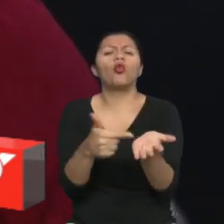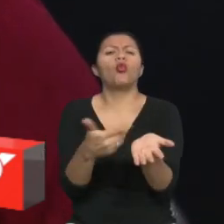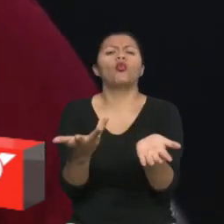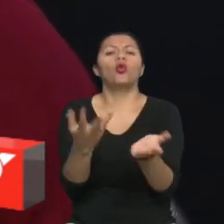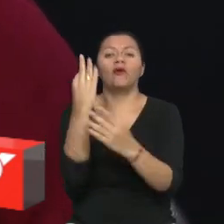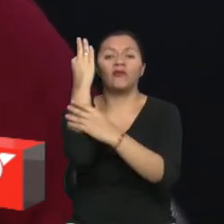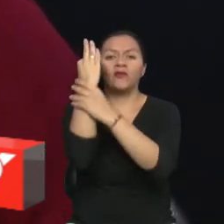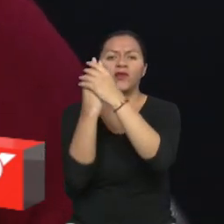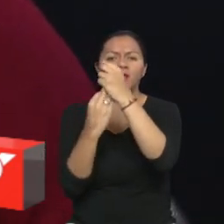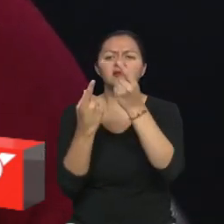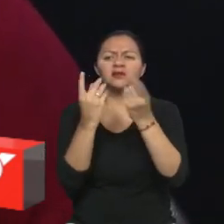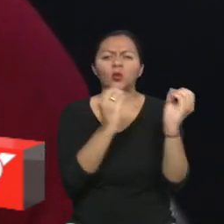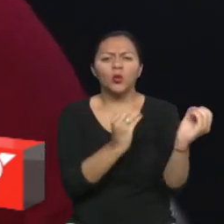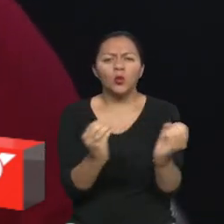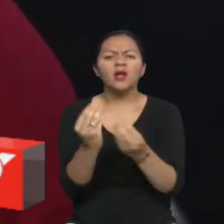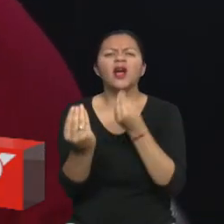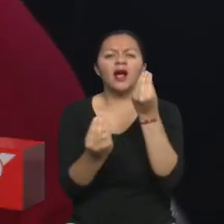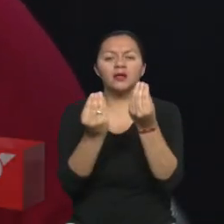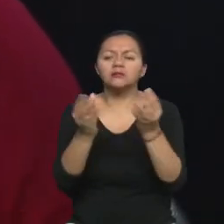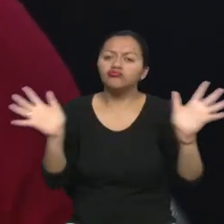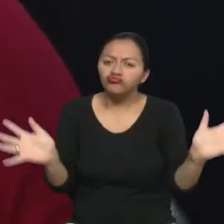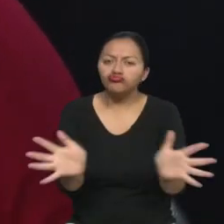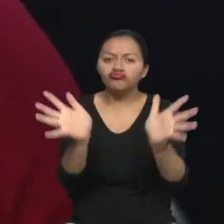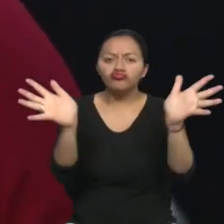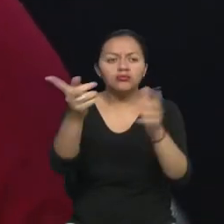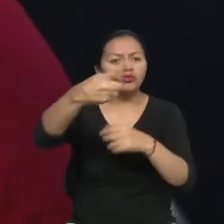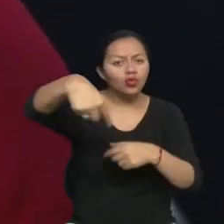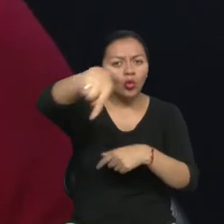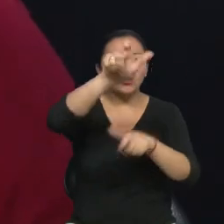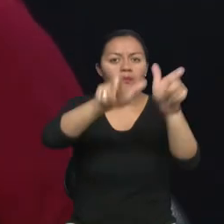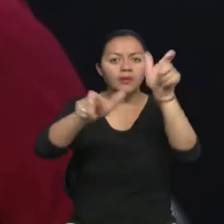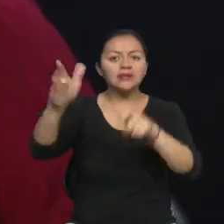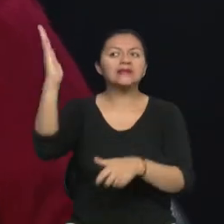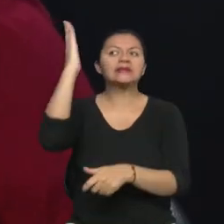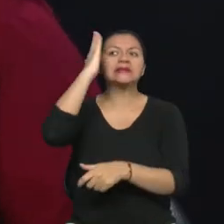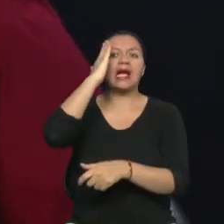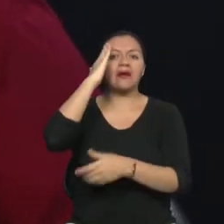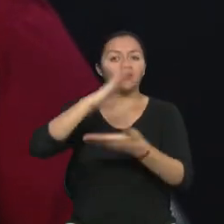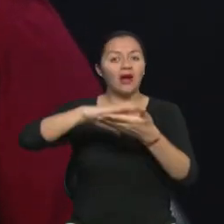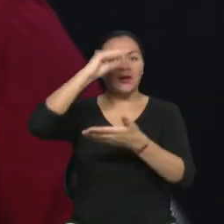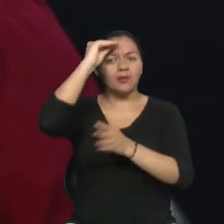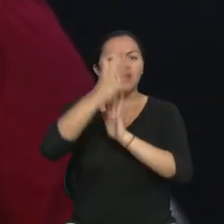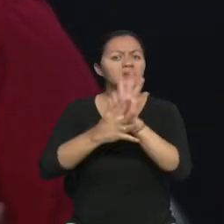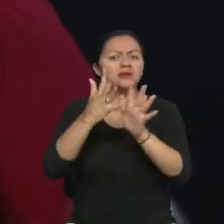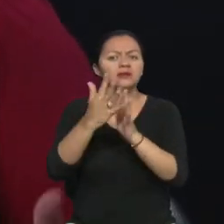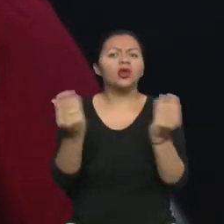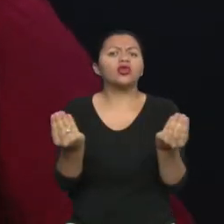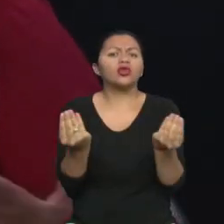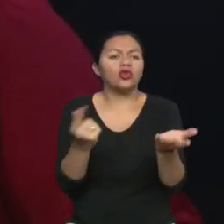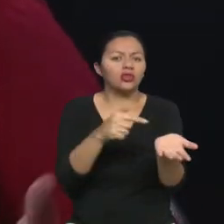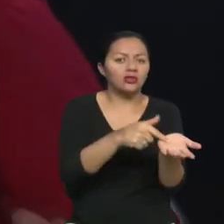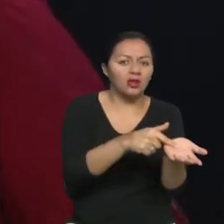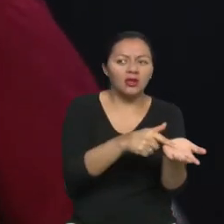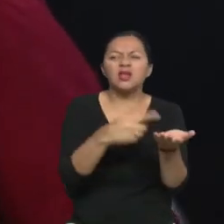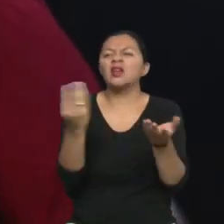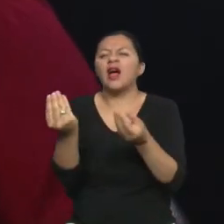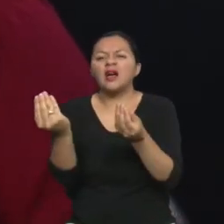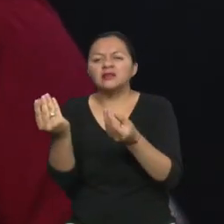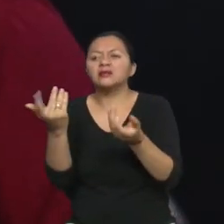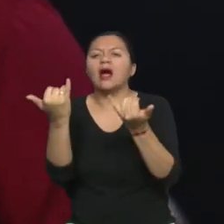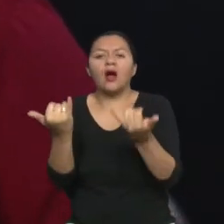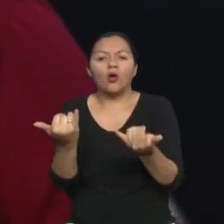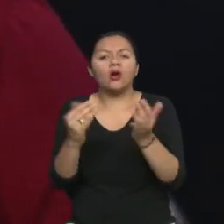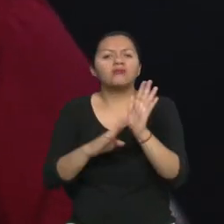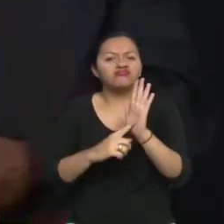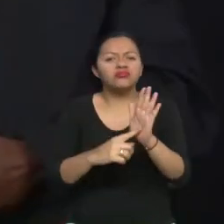FENASEC, han tomado en cuenta para motivar a que la ciudadanía en general pueda aprender la lengua de señas? ¿Qué nomás ustedes han implementado? ¿Cómo lo están